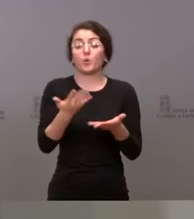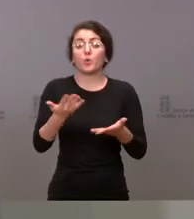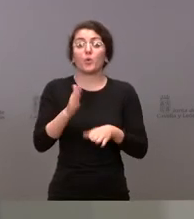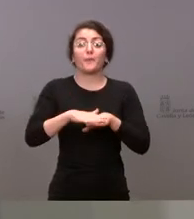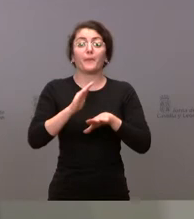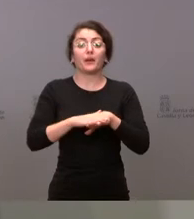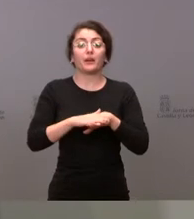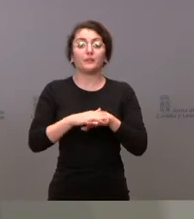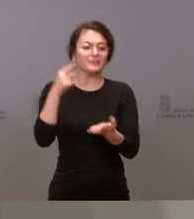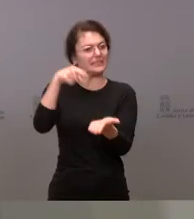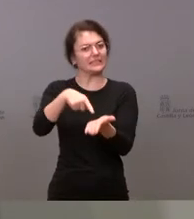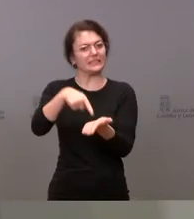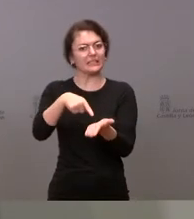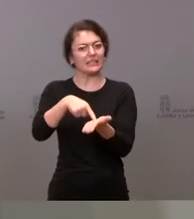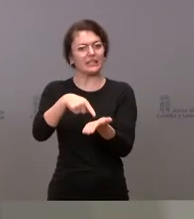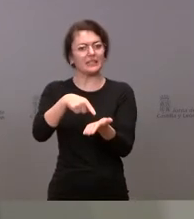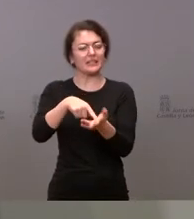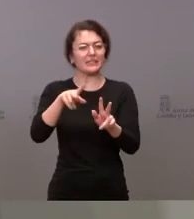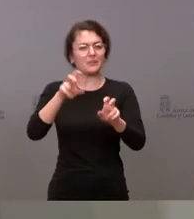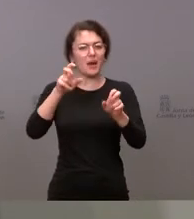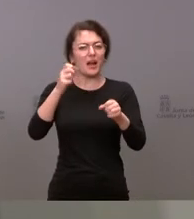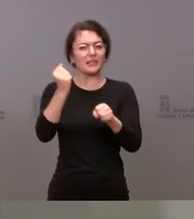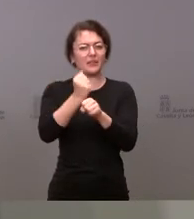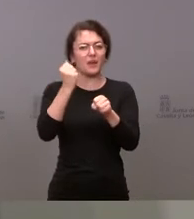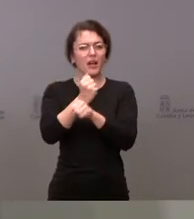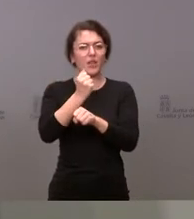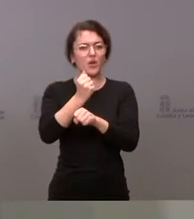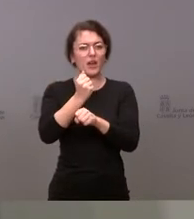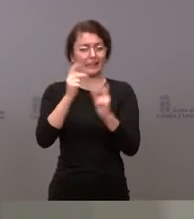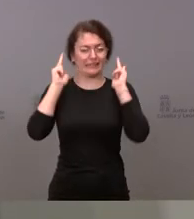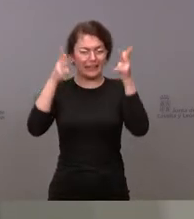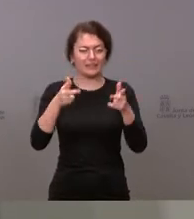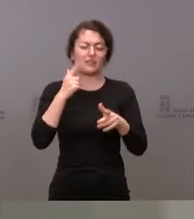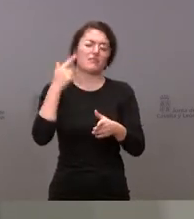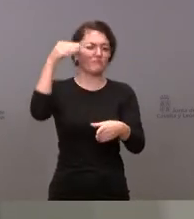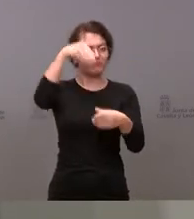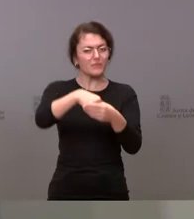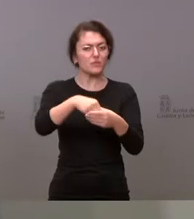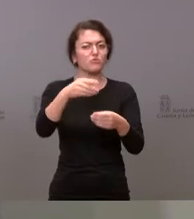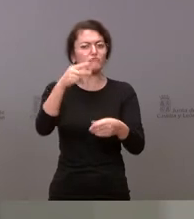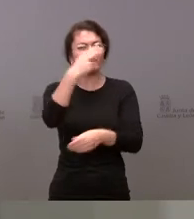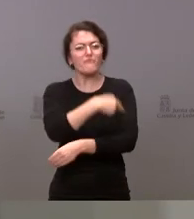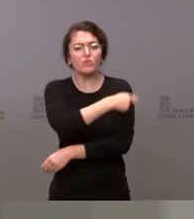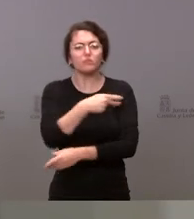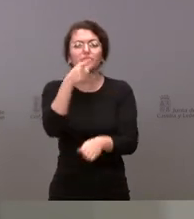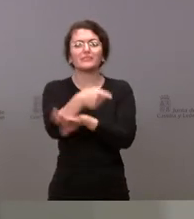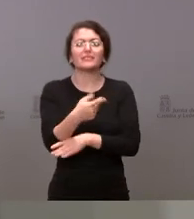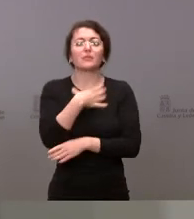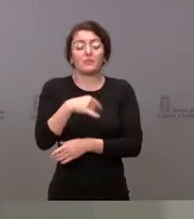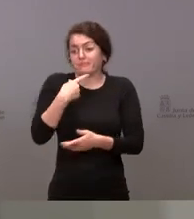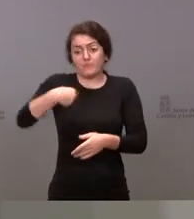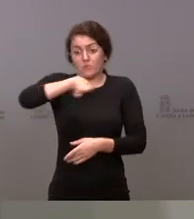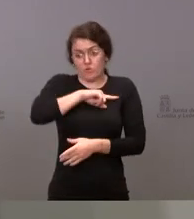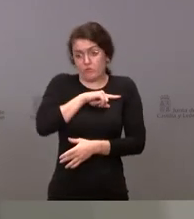exigir o no a los trabajadores que se vacunen. Bueno, nosotros como Administración no podemos,